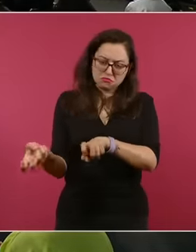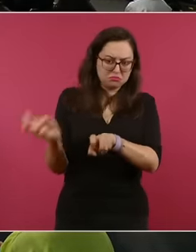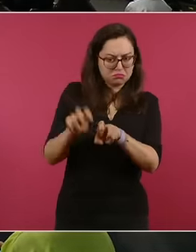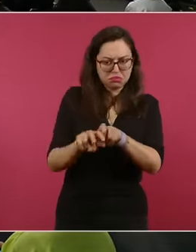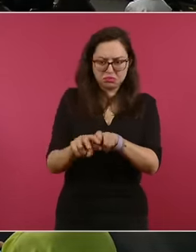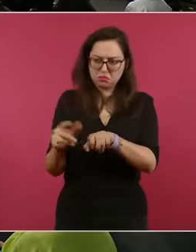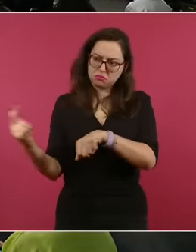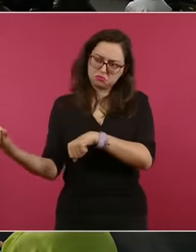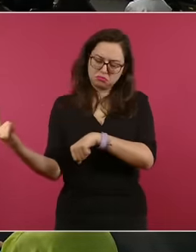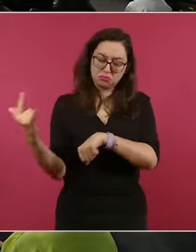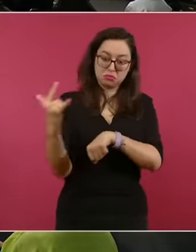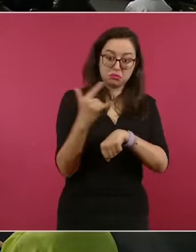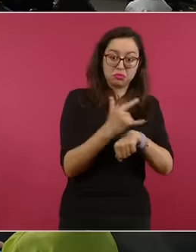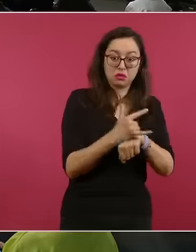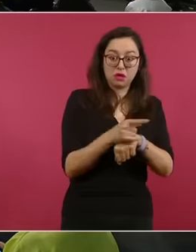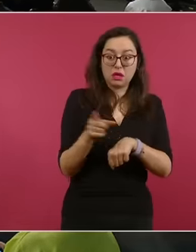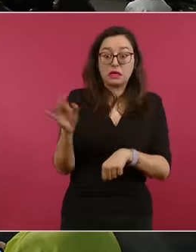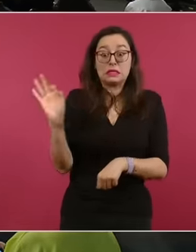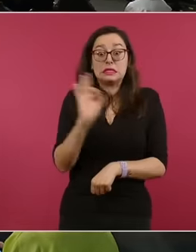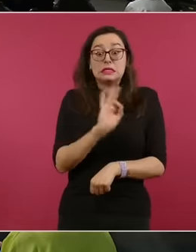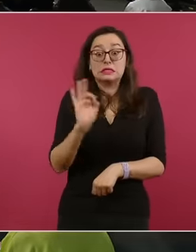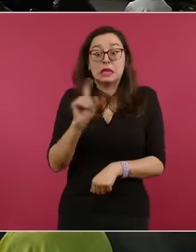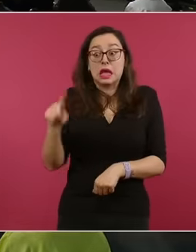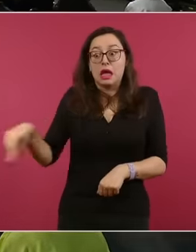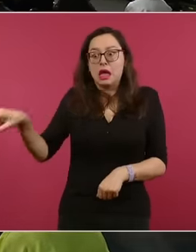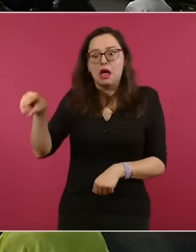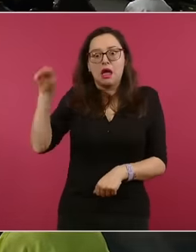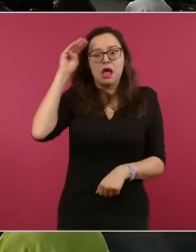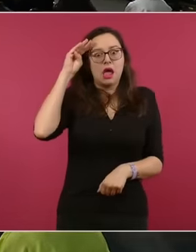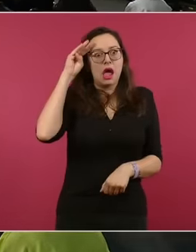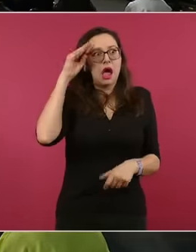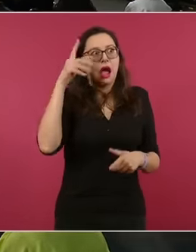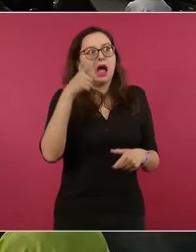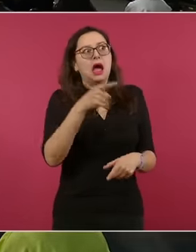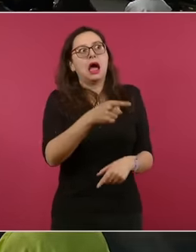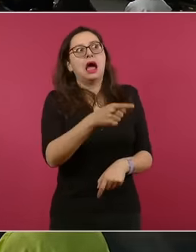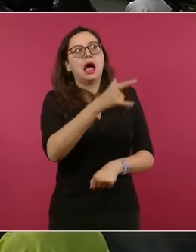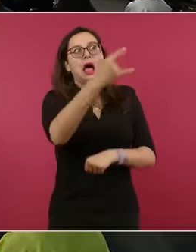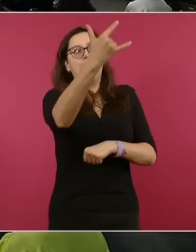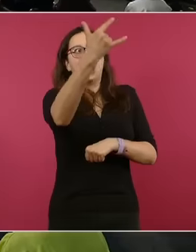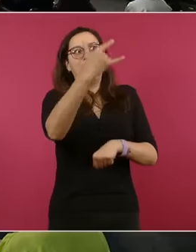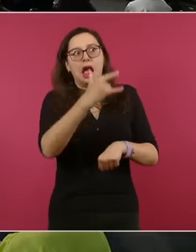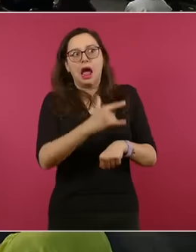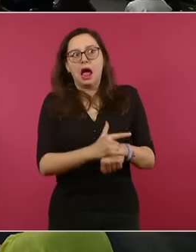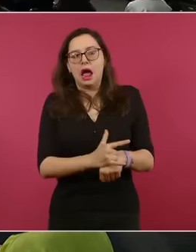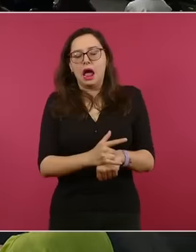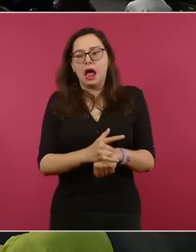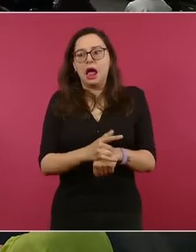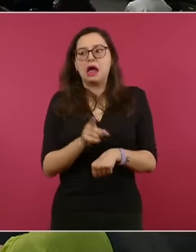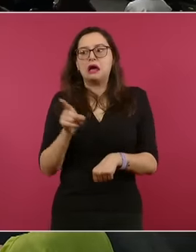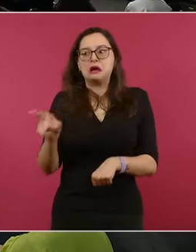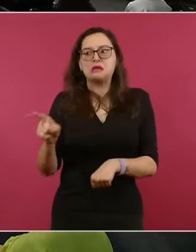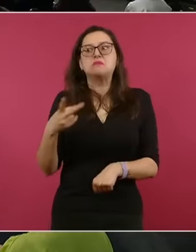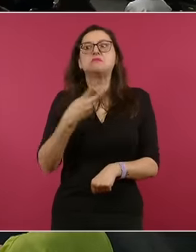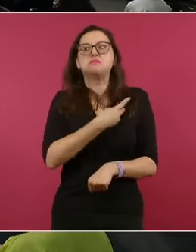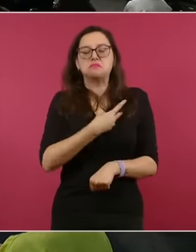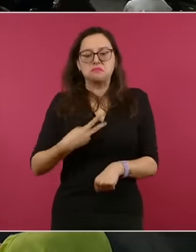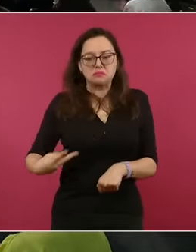ellos pensaron, viene ese avión y ahí se van a llevar al